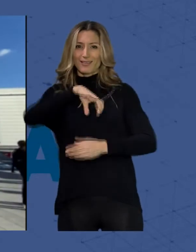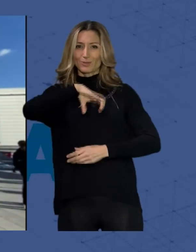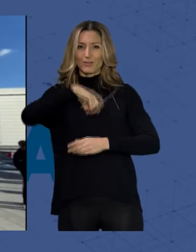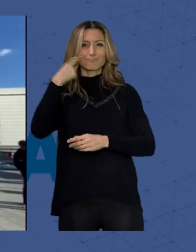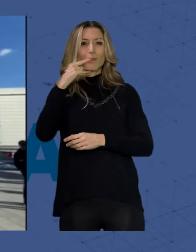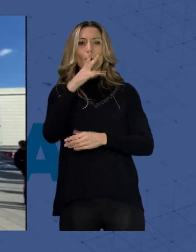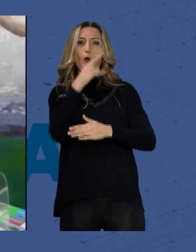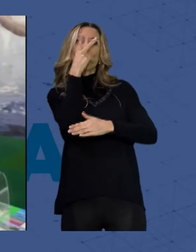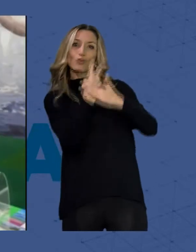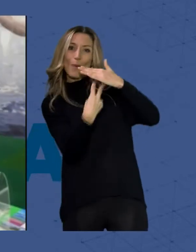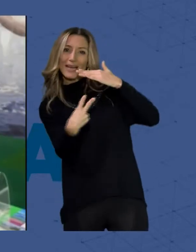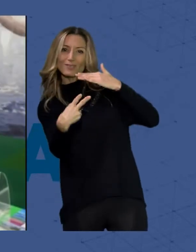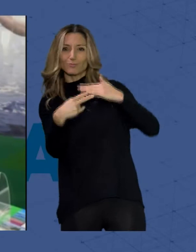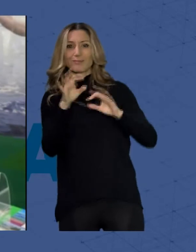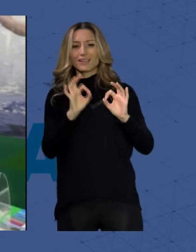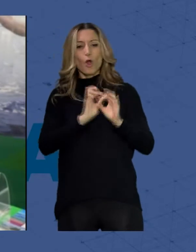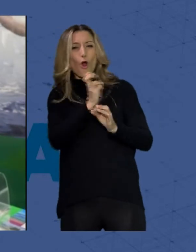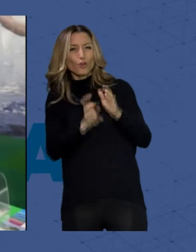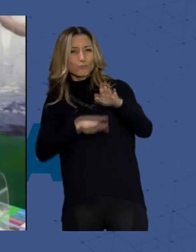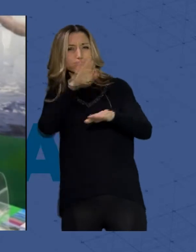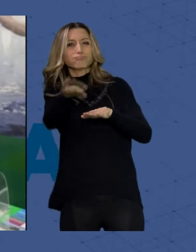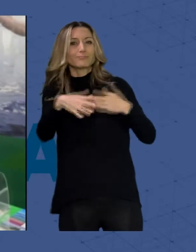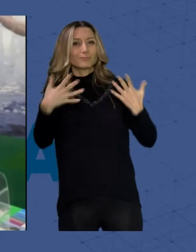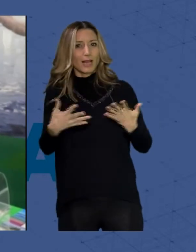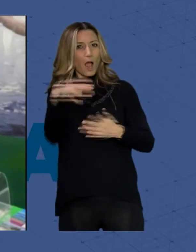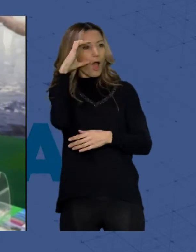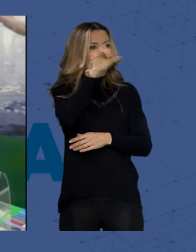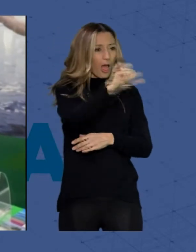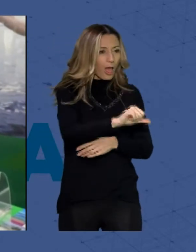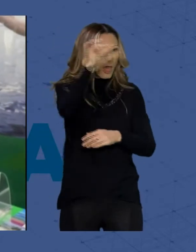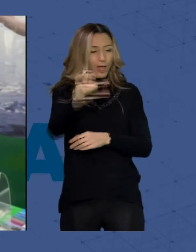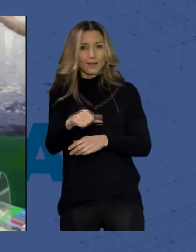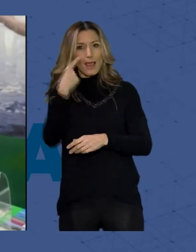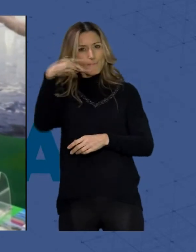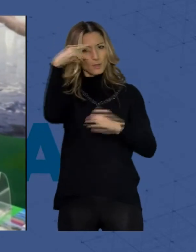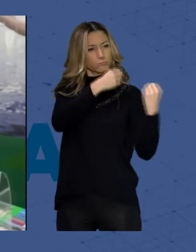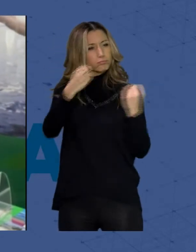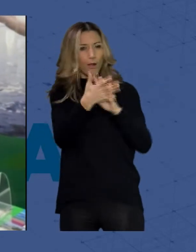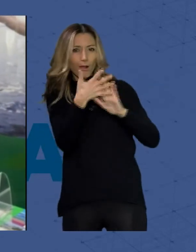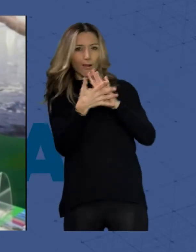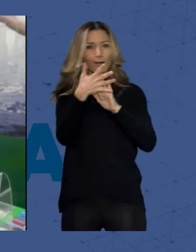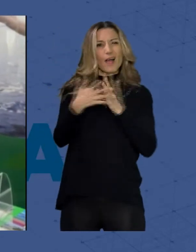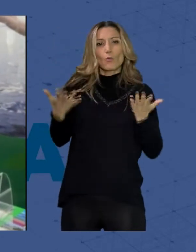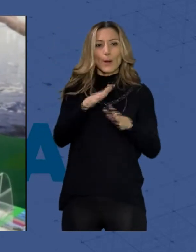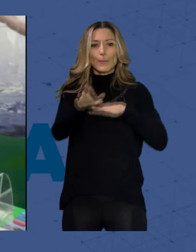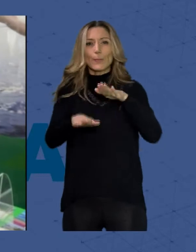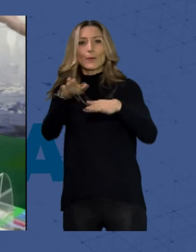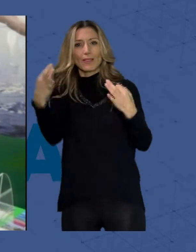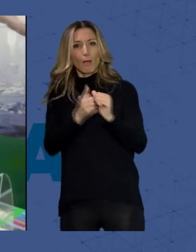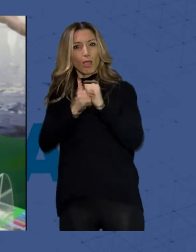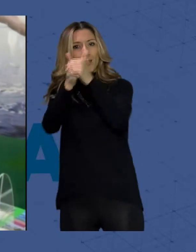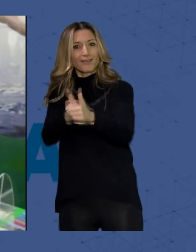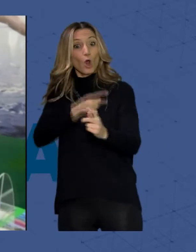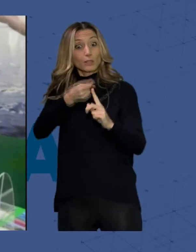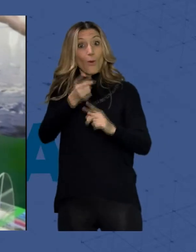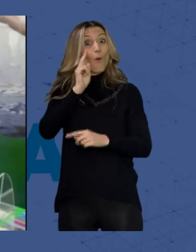submarinismo, ahora se quiere dar otro paso más y escuchar a los verdaderos expertos para conocer cuáles son esos pasos que se deben de dar para que el